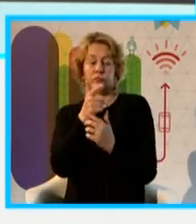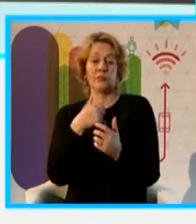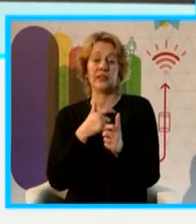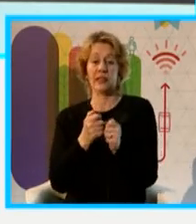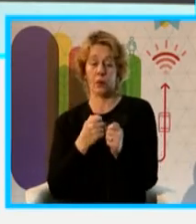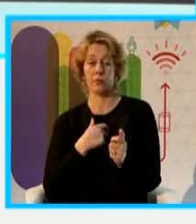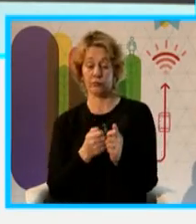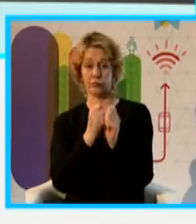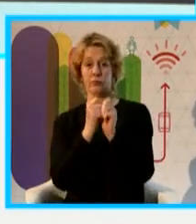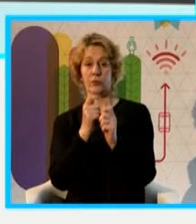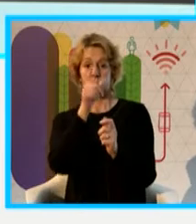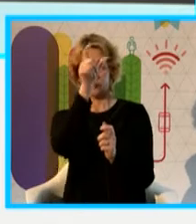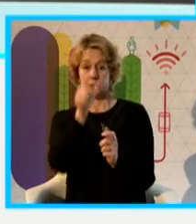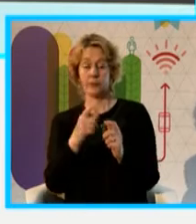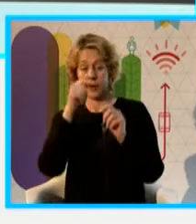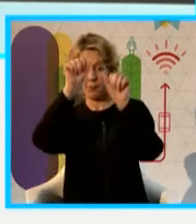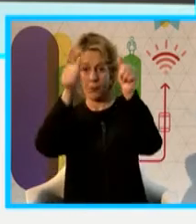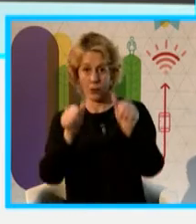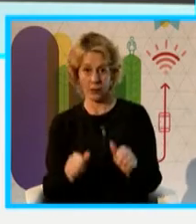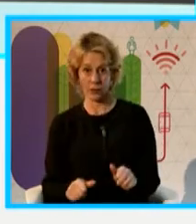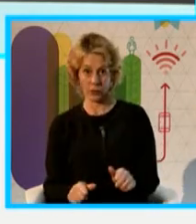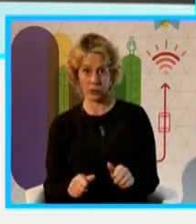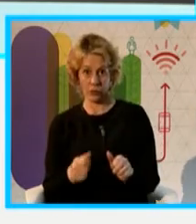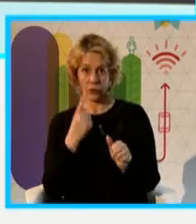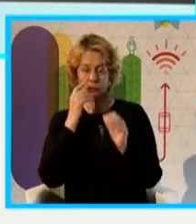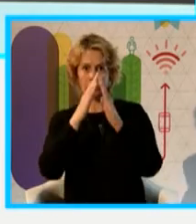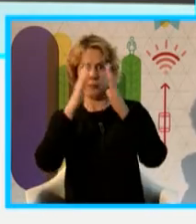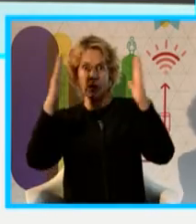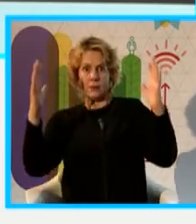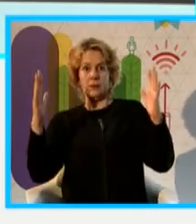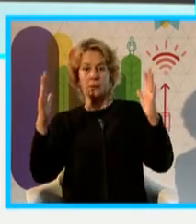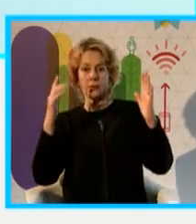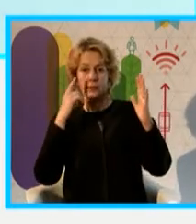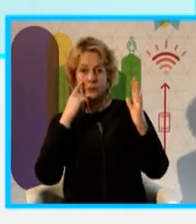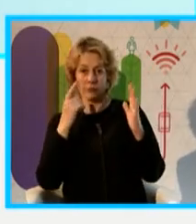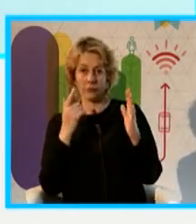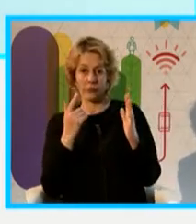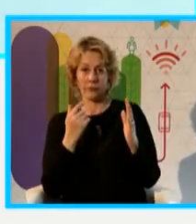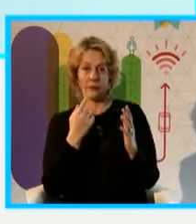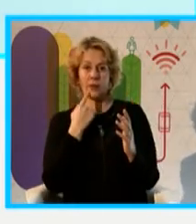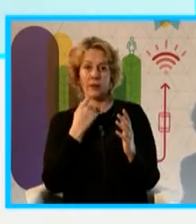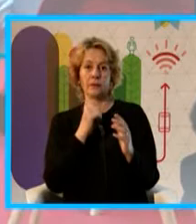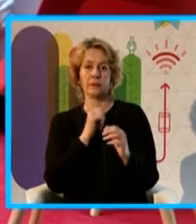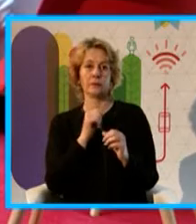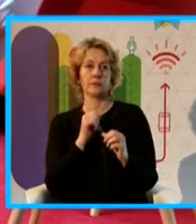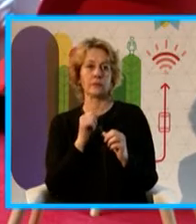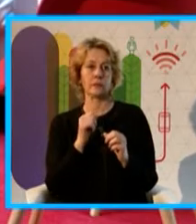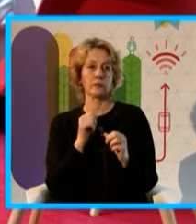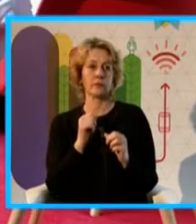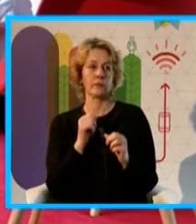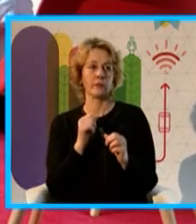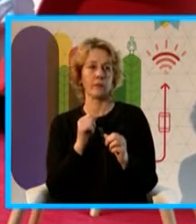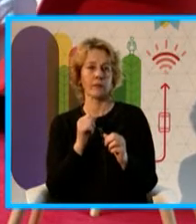de alguna manera indicar mirando jugar un niño, para ahora no me saques,